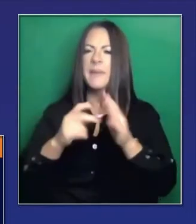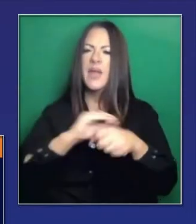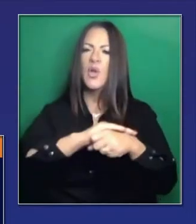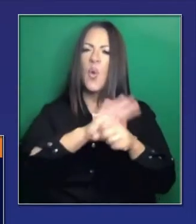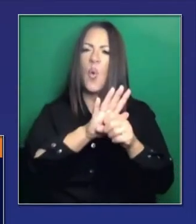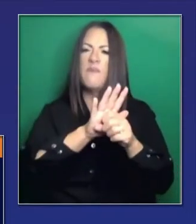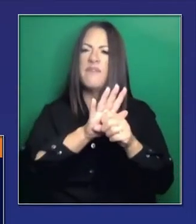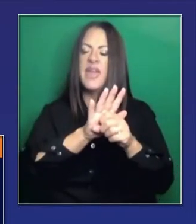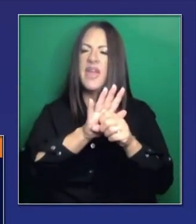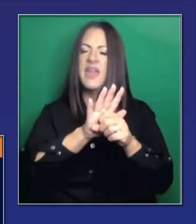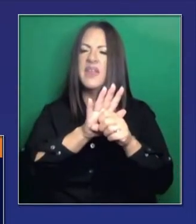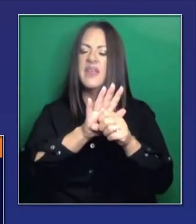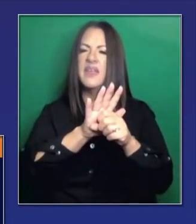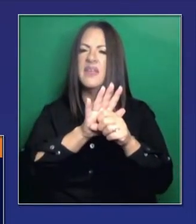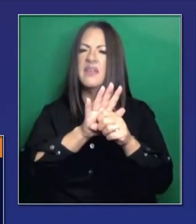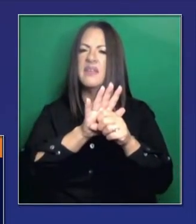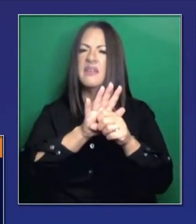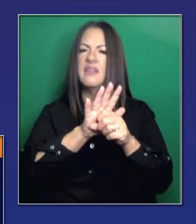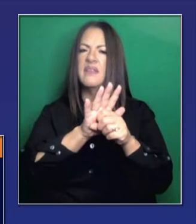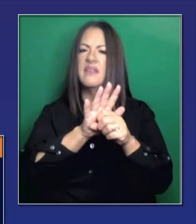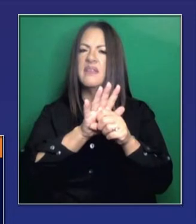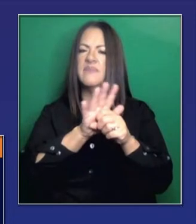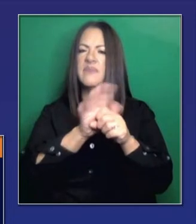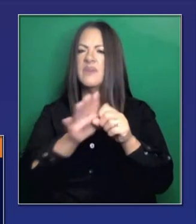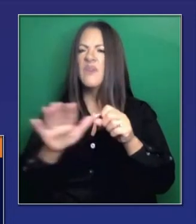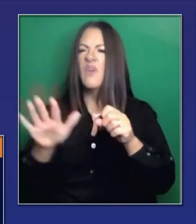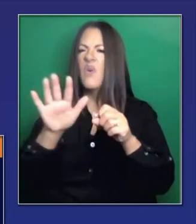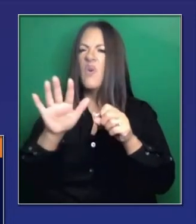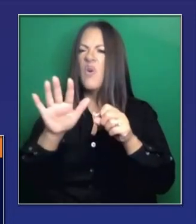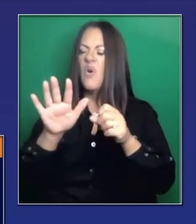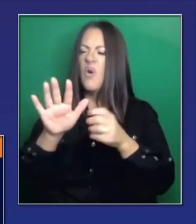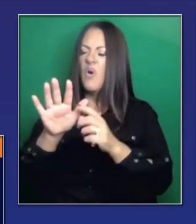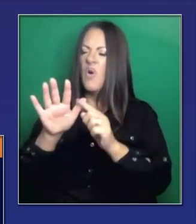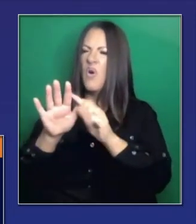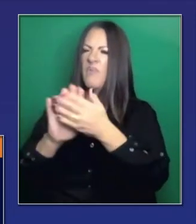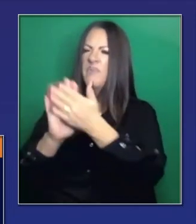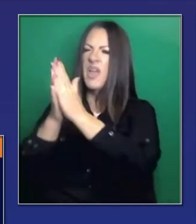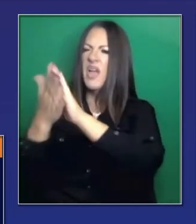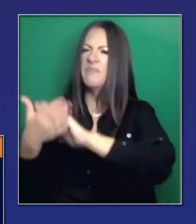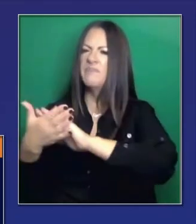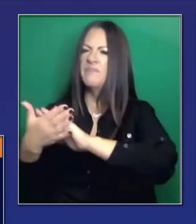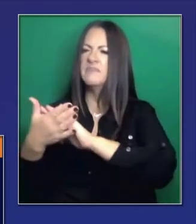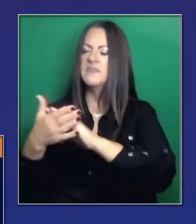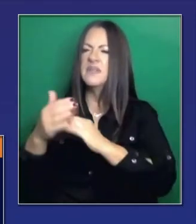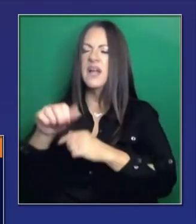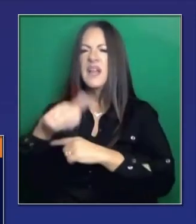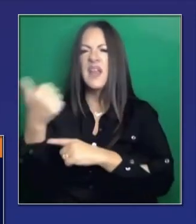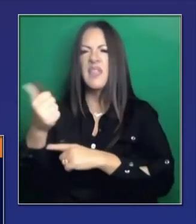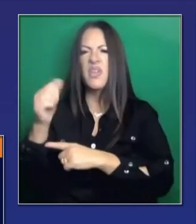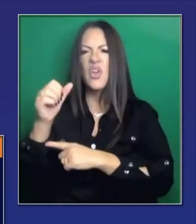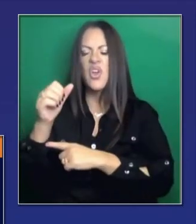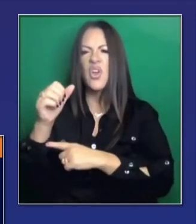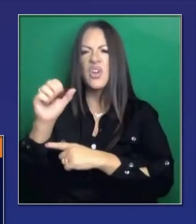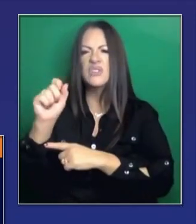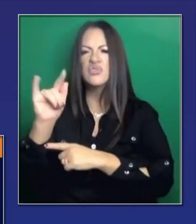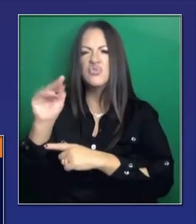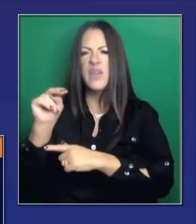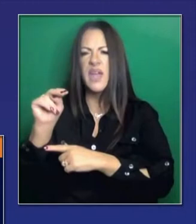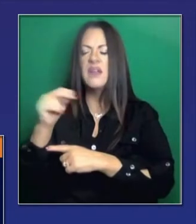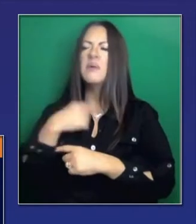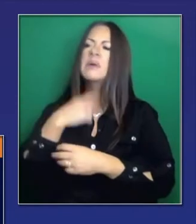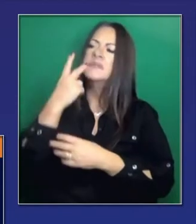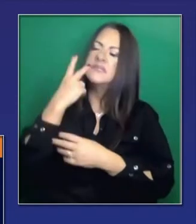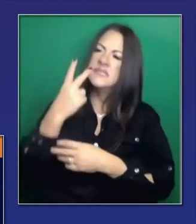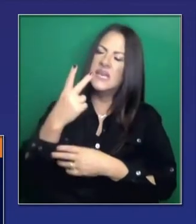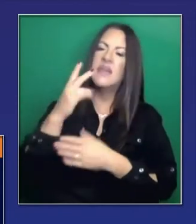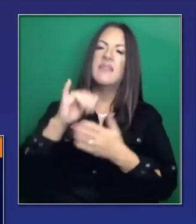Mencionamos el hecho de que se han detectado ahora. Hacemos pruebas genómicas comprensivas en el estado de California. Vemos las noticias nacionales que